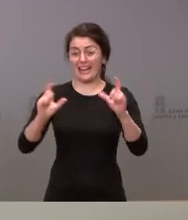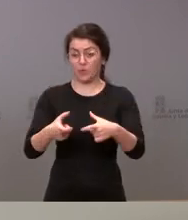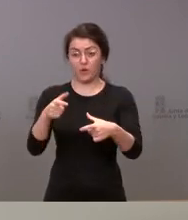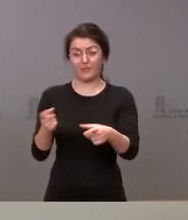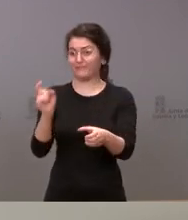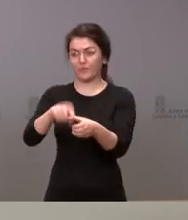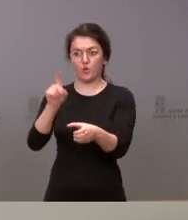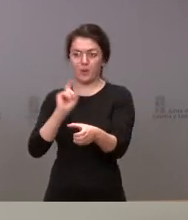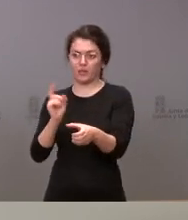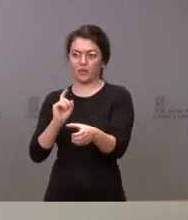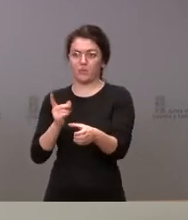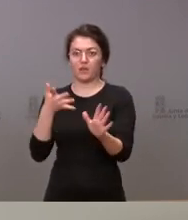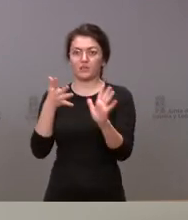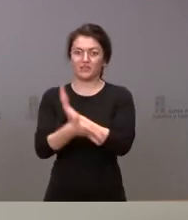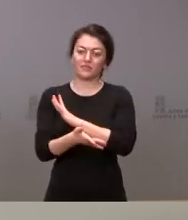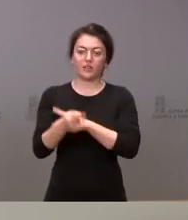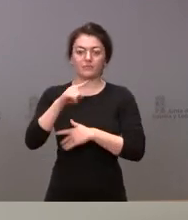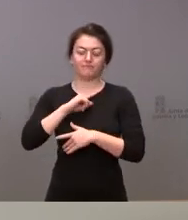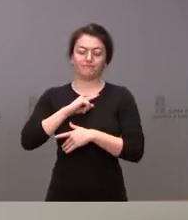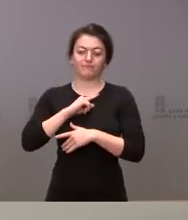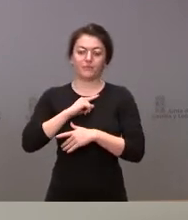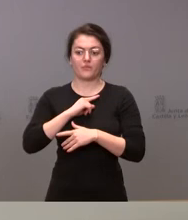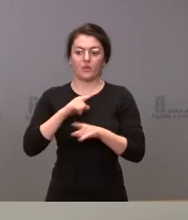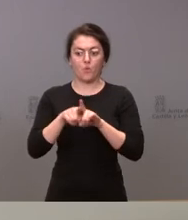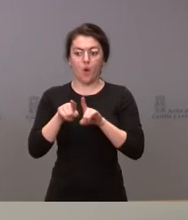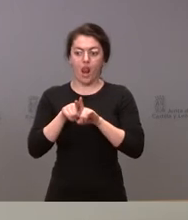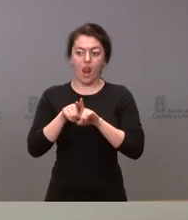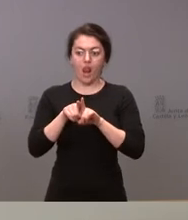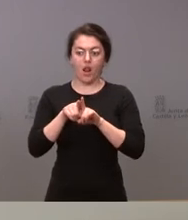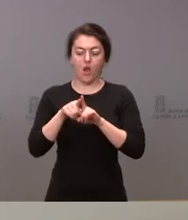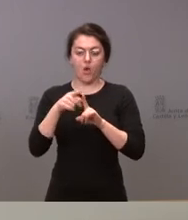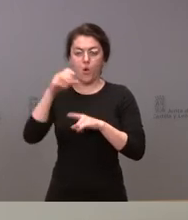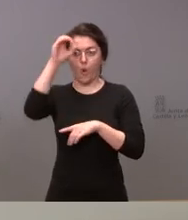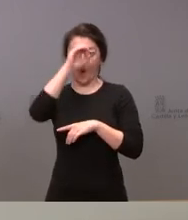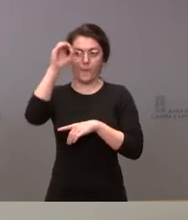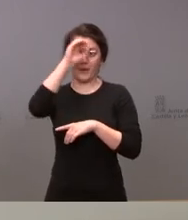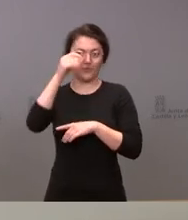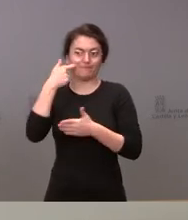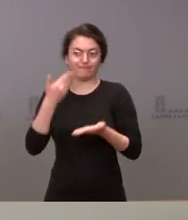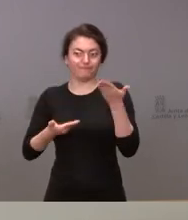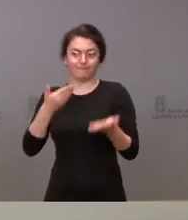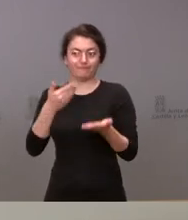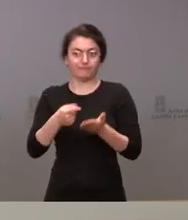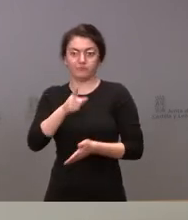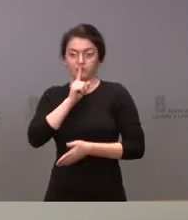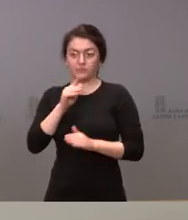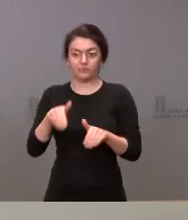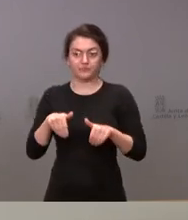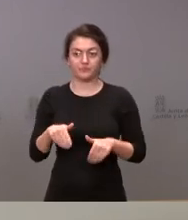querría valorar desde esta tribuna de la Junta de Castilla y León. No quiero